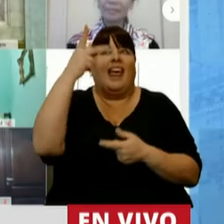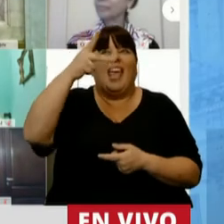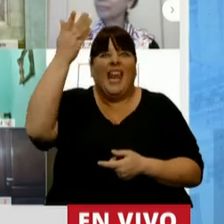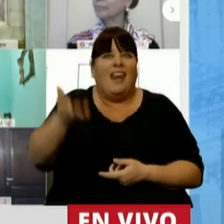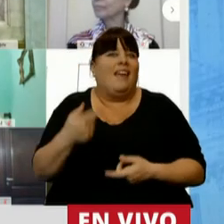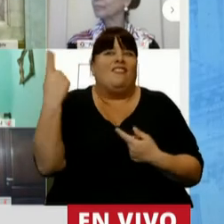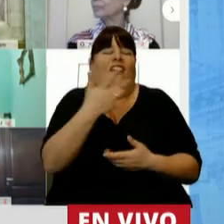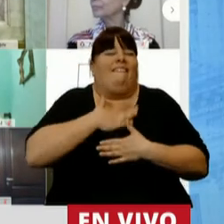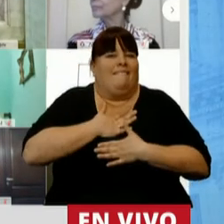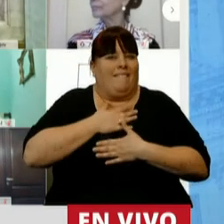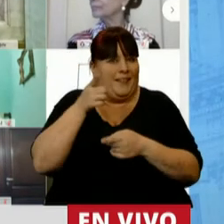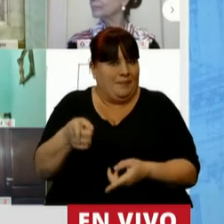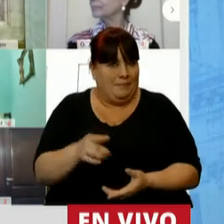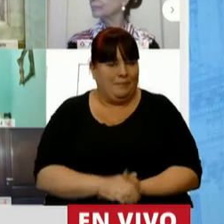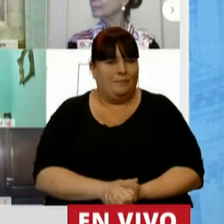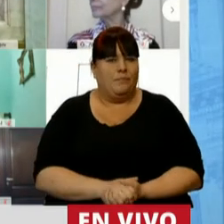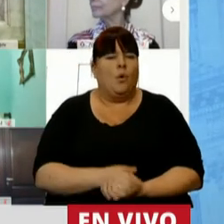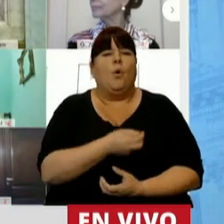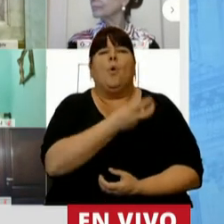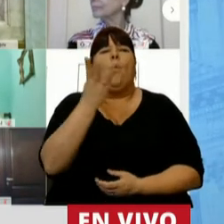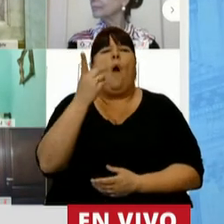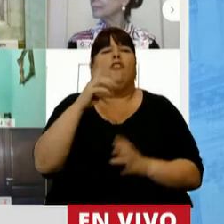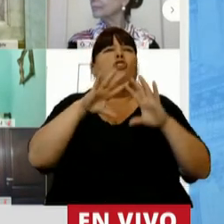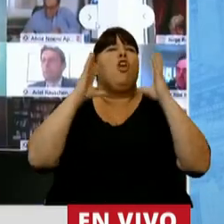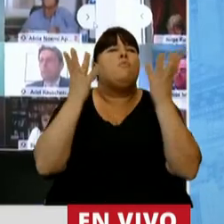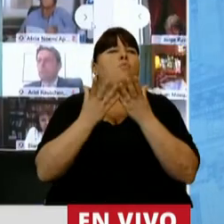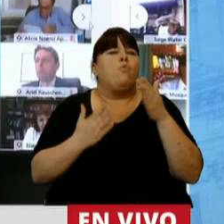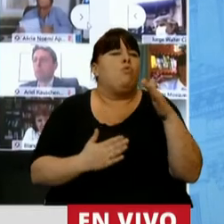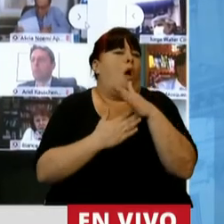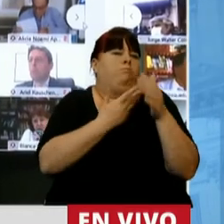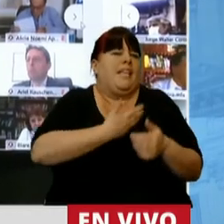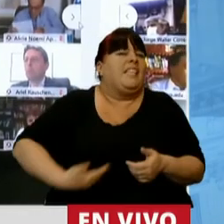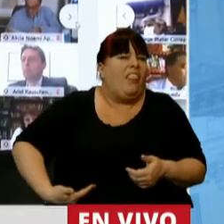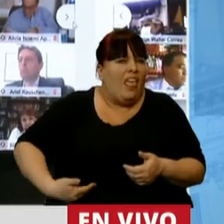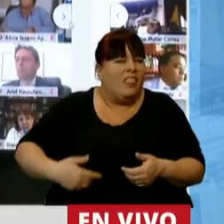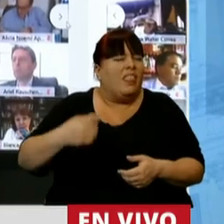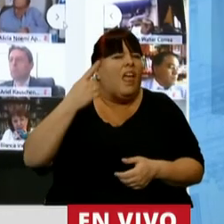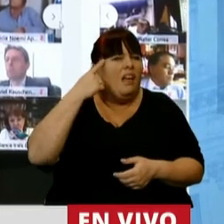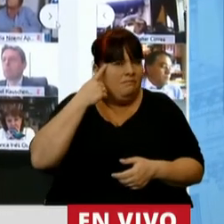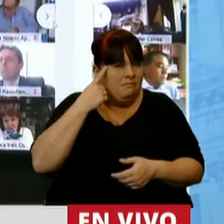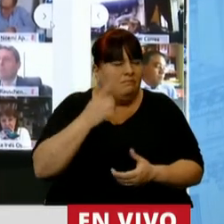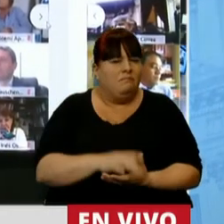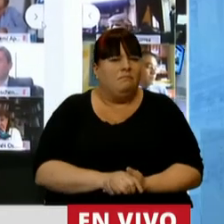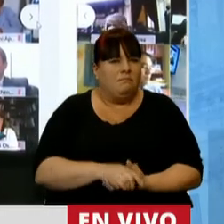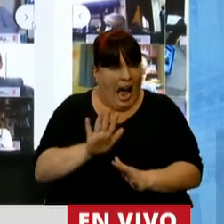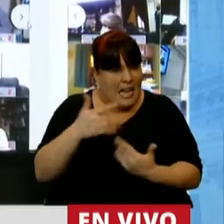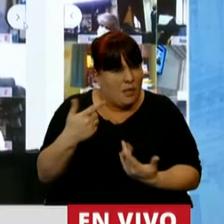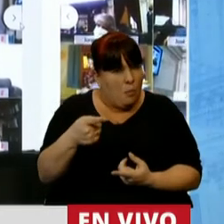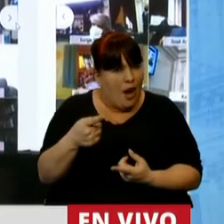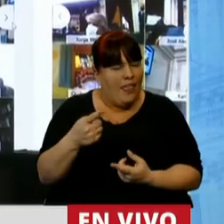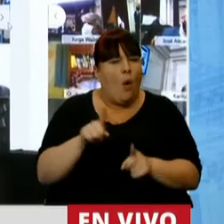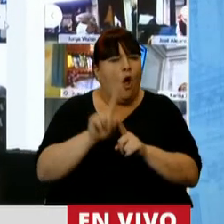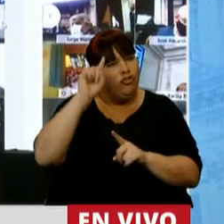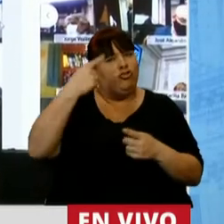Néstor Kirchner. ¿Cuántos líderes en el mundo se puede hacer esta